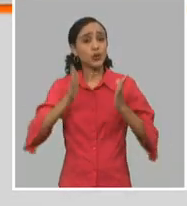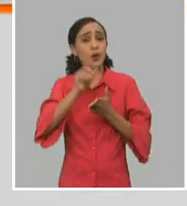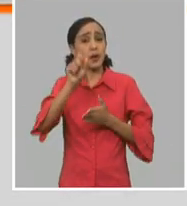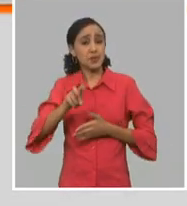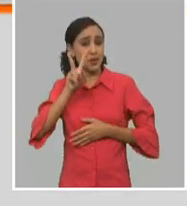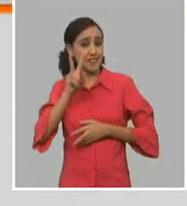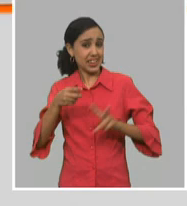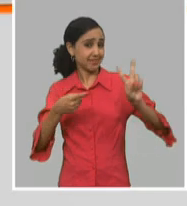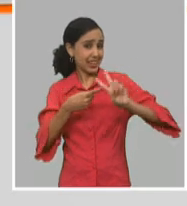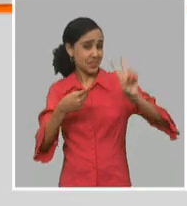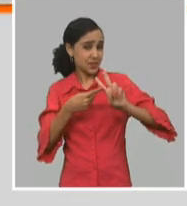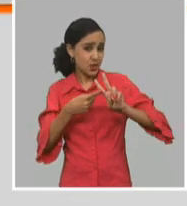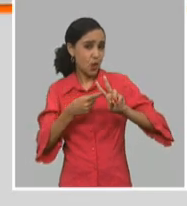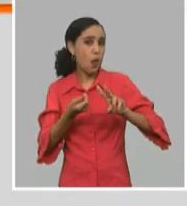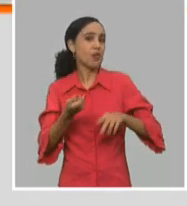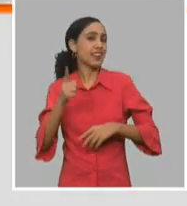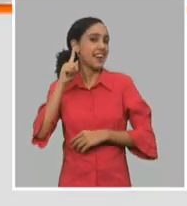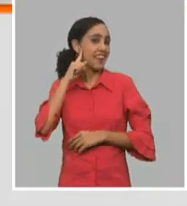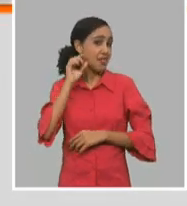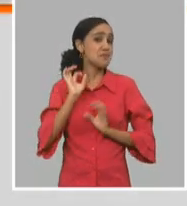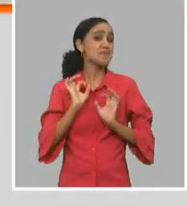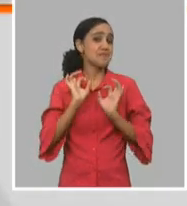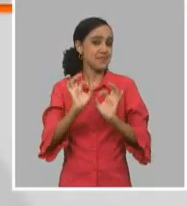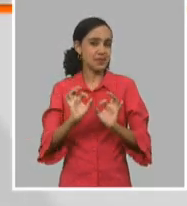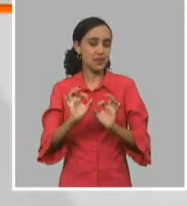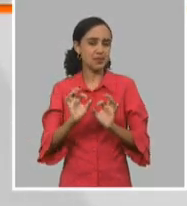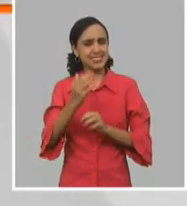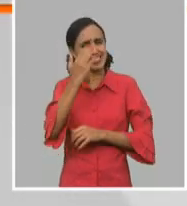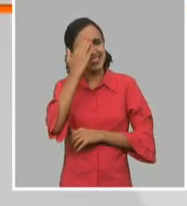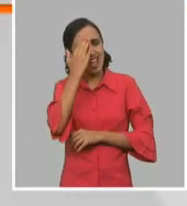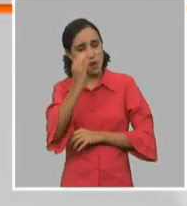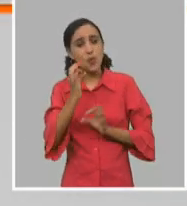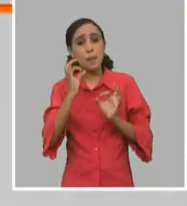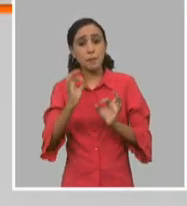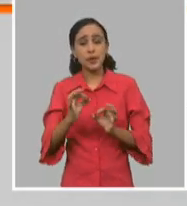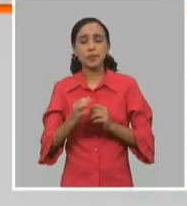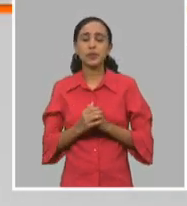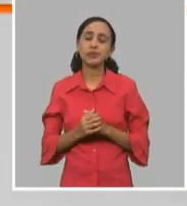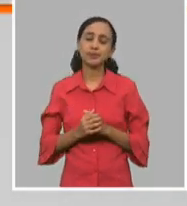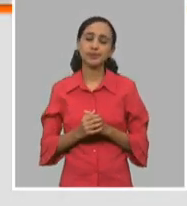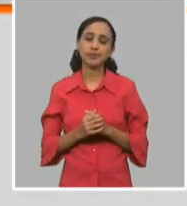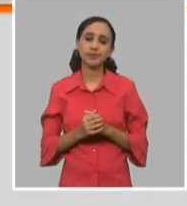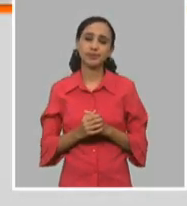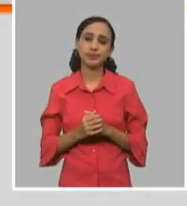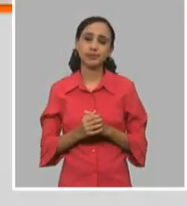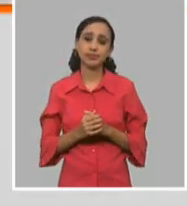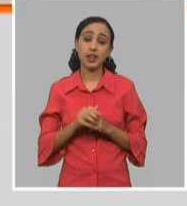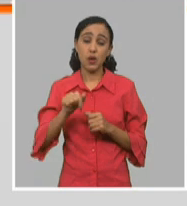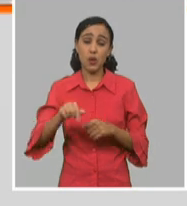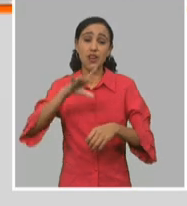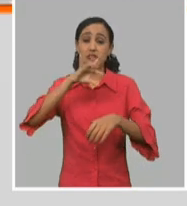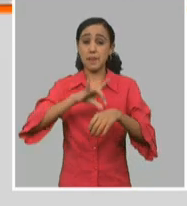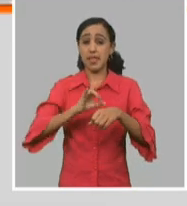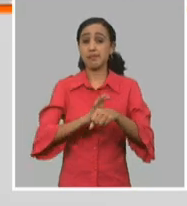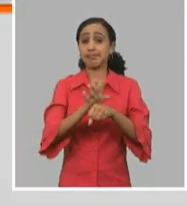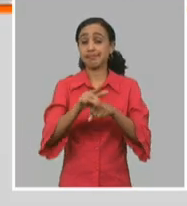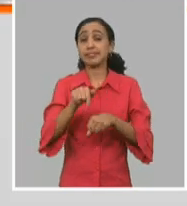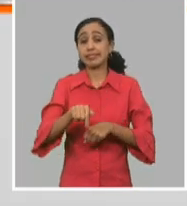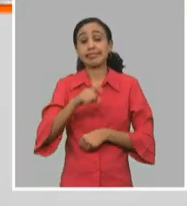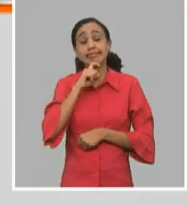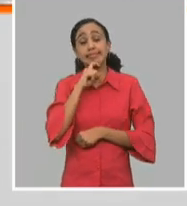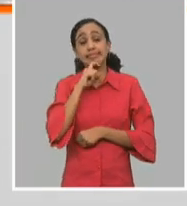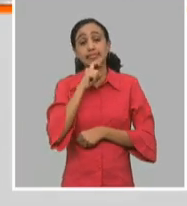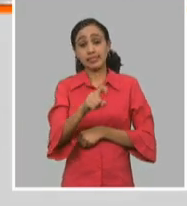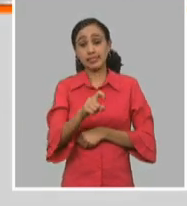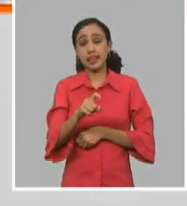y radio oyentes. Yo creo que sí, un secreto, la COVID nos impuso retos y nos puso una